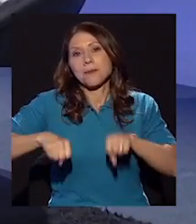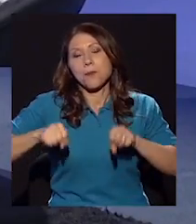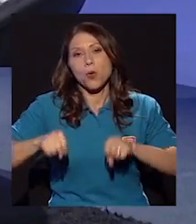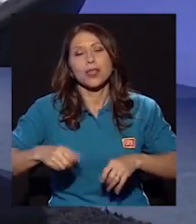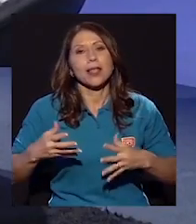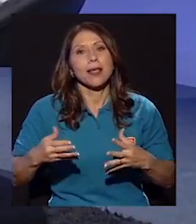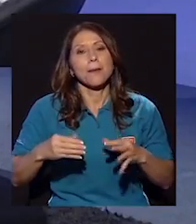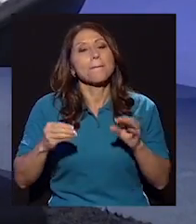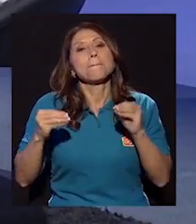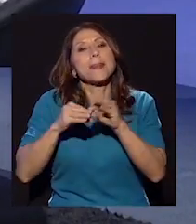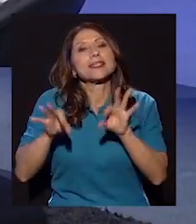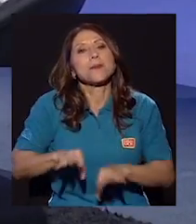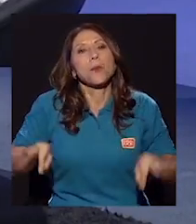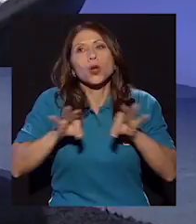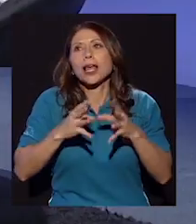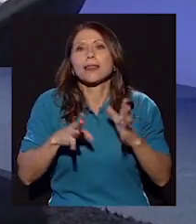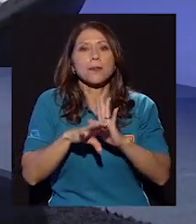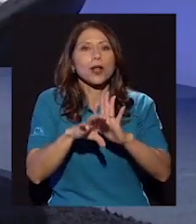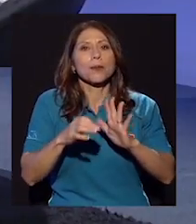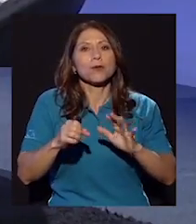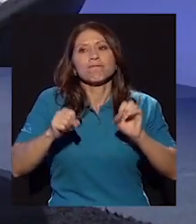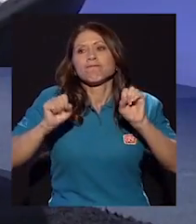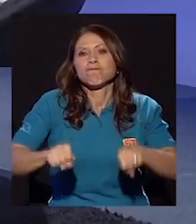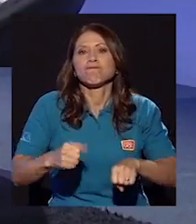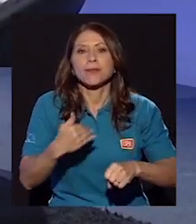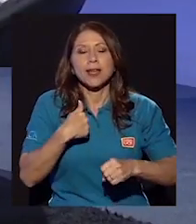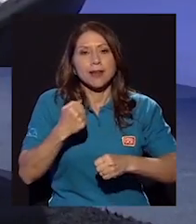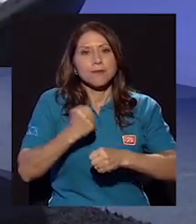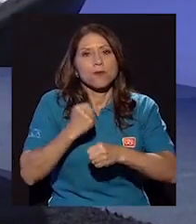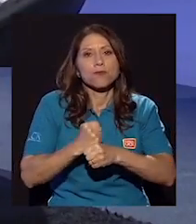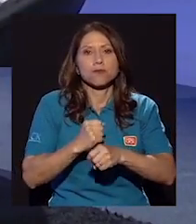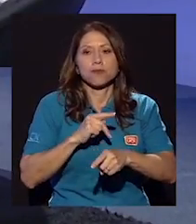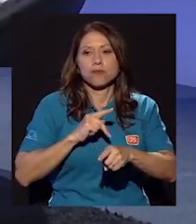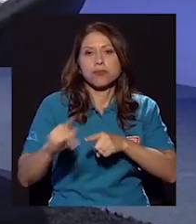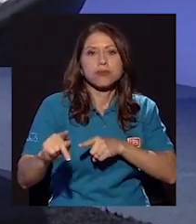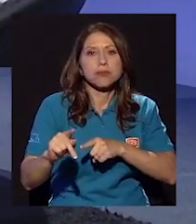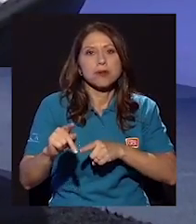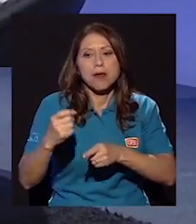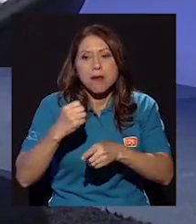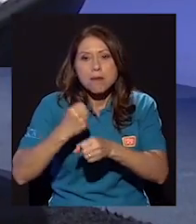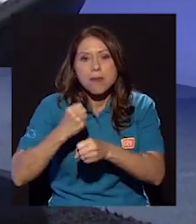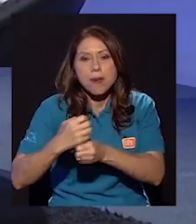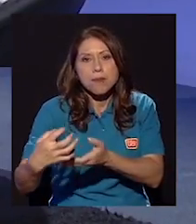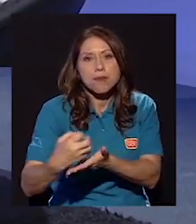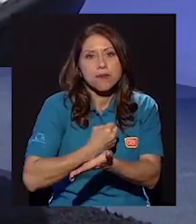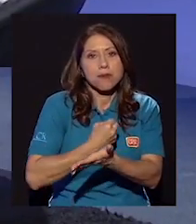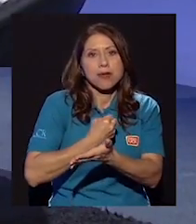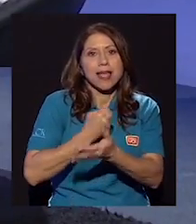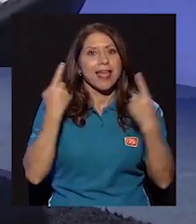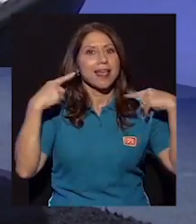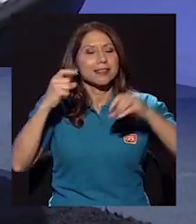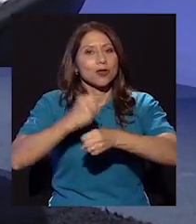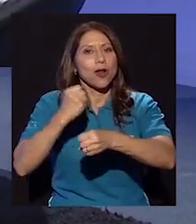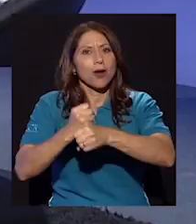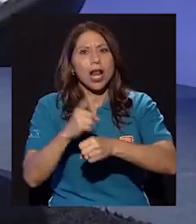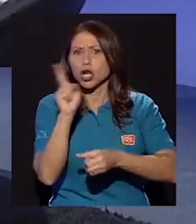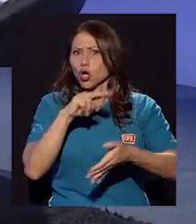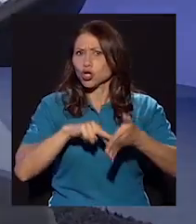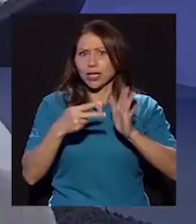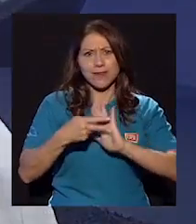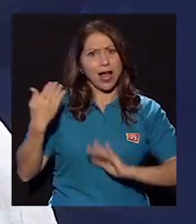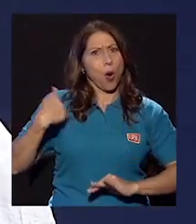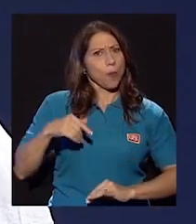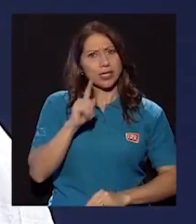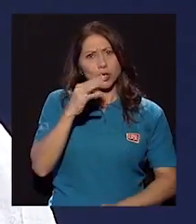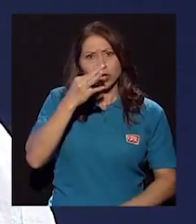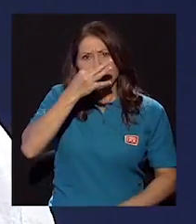de tener una profesión, un empleo, de ganar dinero, de tener éxito laboral. No quiere decir que los hombres no se enamoren ni que para ellos el amor no sea